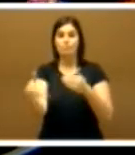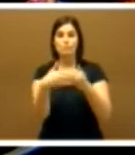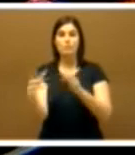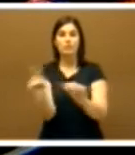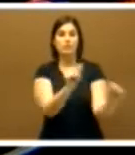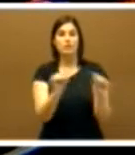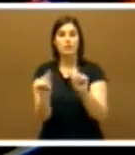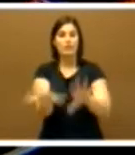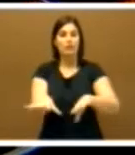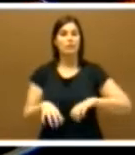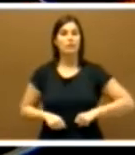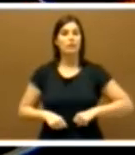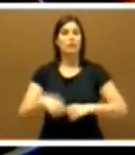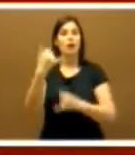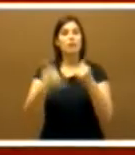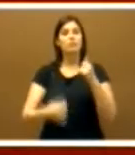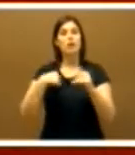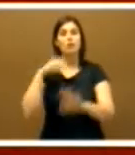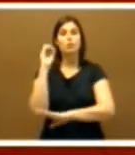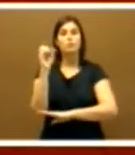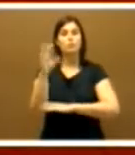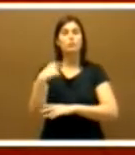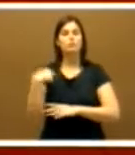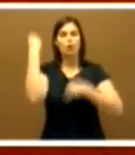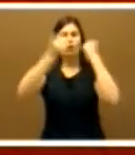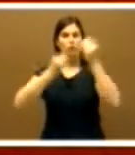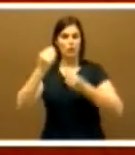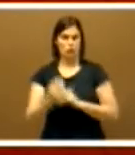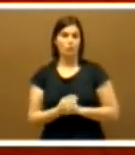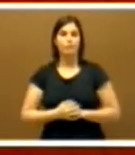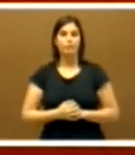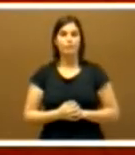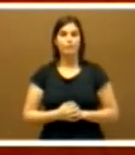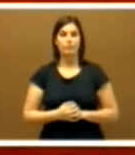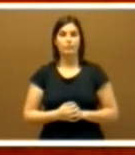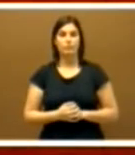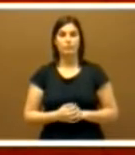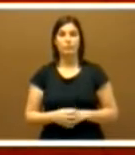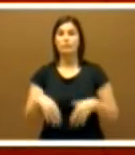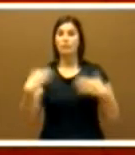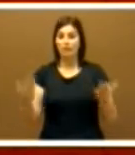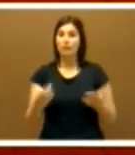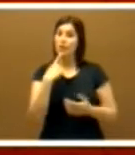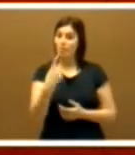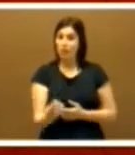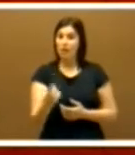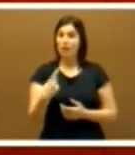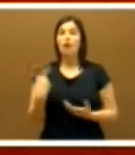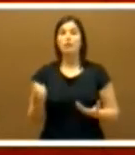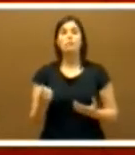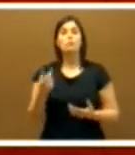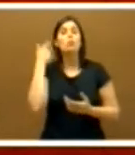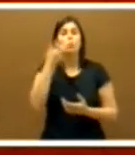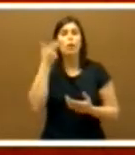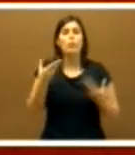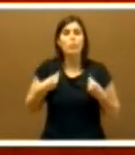investidura, finalizaba mi intervención con la siguiente reflexión. No hay que ponerle años a la vida, sino vida a los